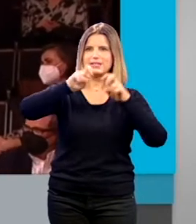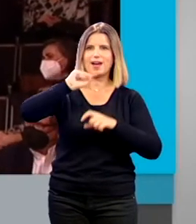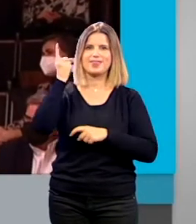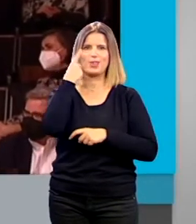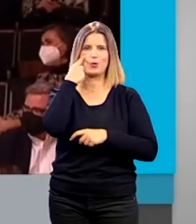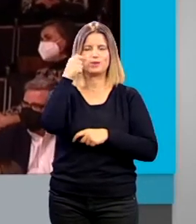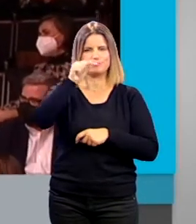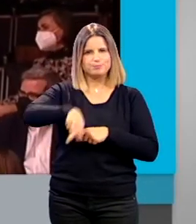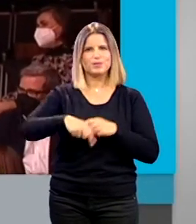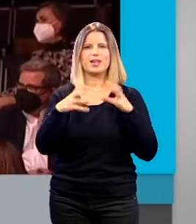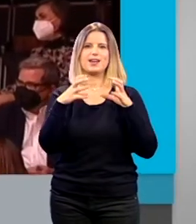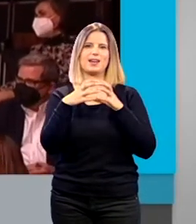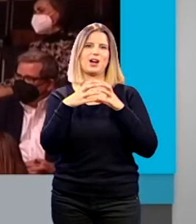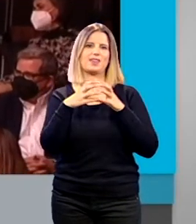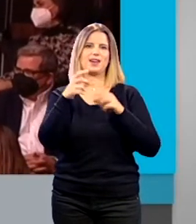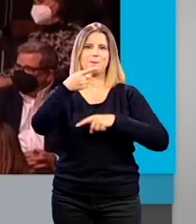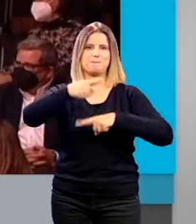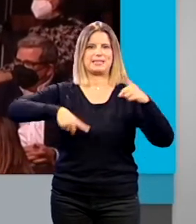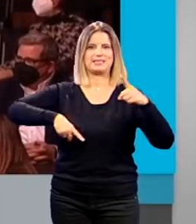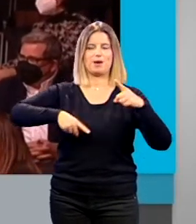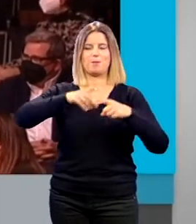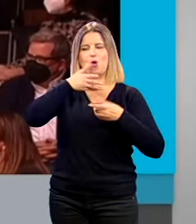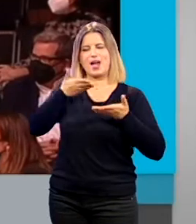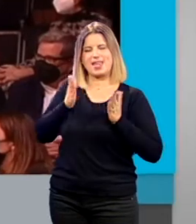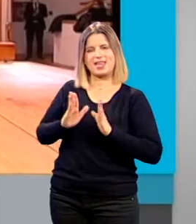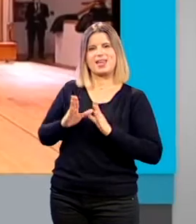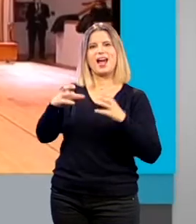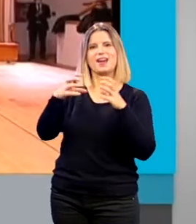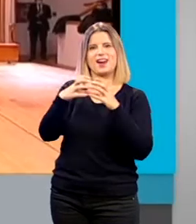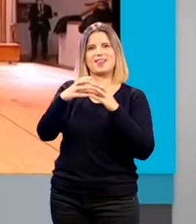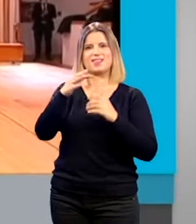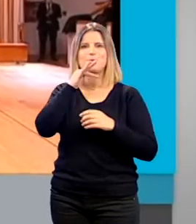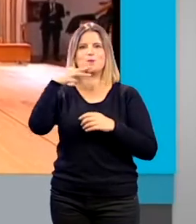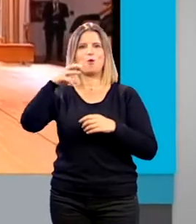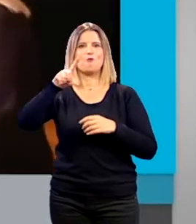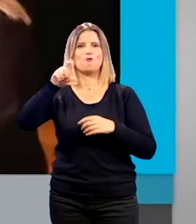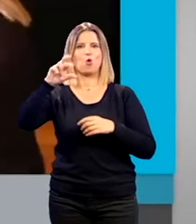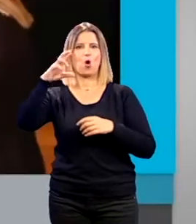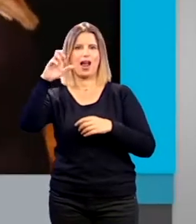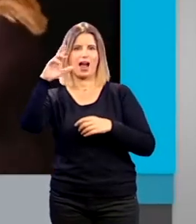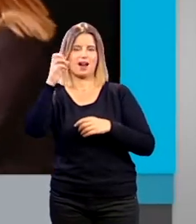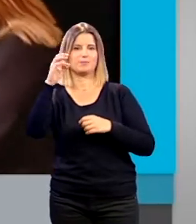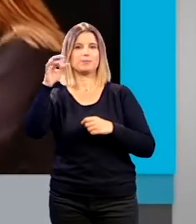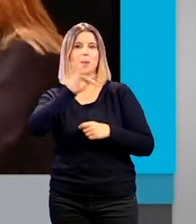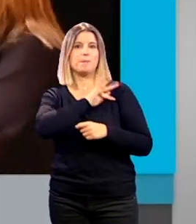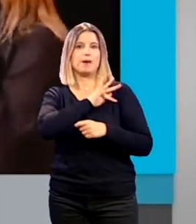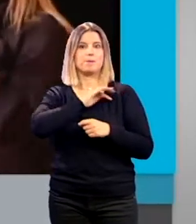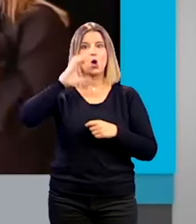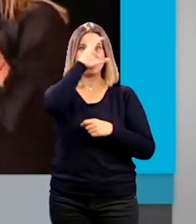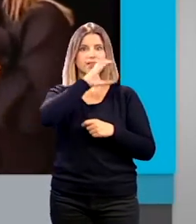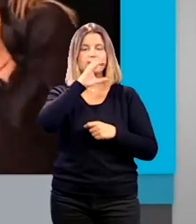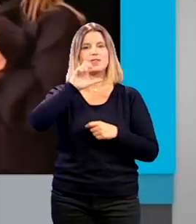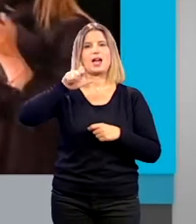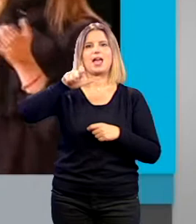granaina parcialmente porque tengo una hija granaina búlgara El premio a la divulgación científica fue execuo para Emilio